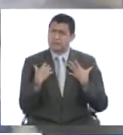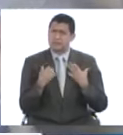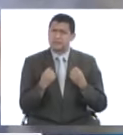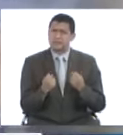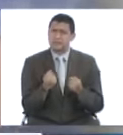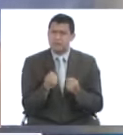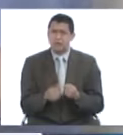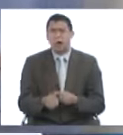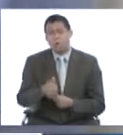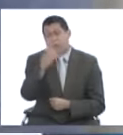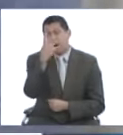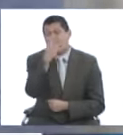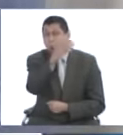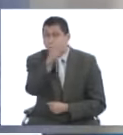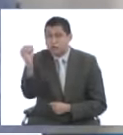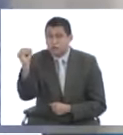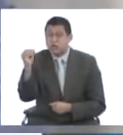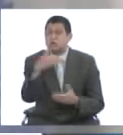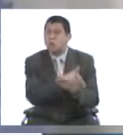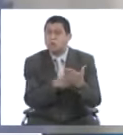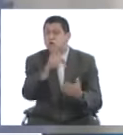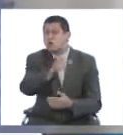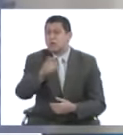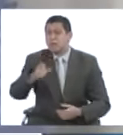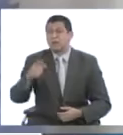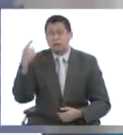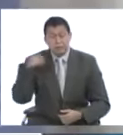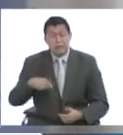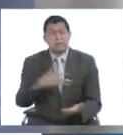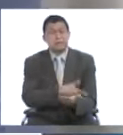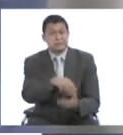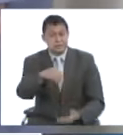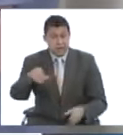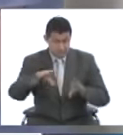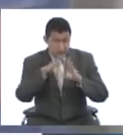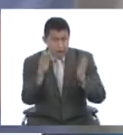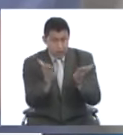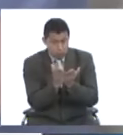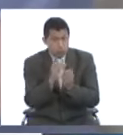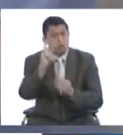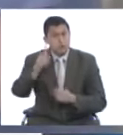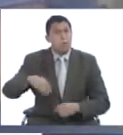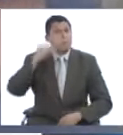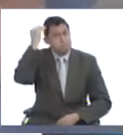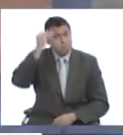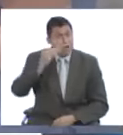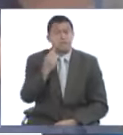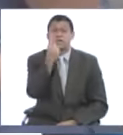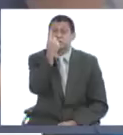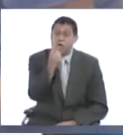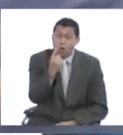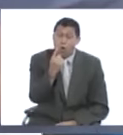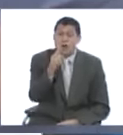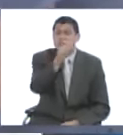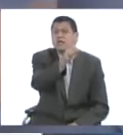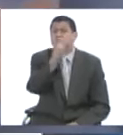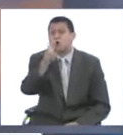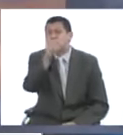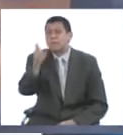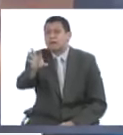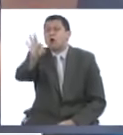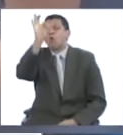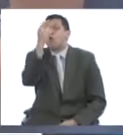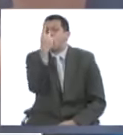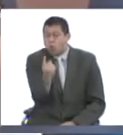Salud, hay más de 400 millones de personas con diabetes. Además, se estima que una de 12 personas sufre de esta